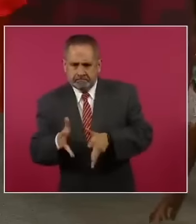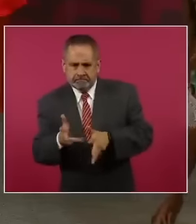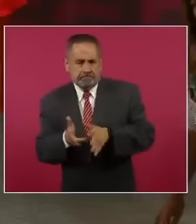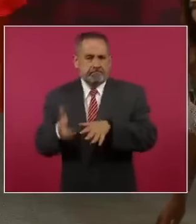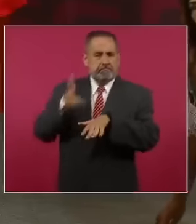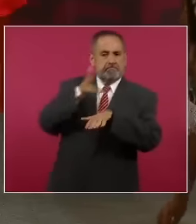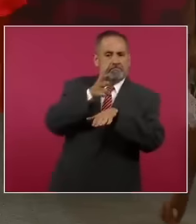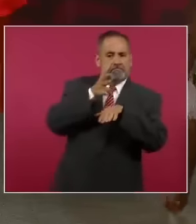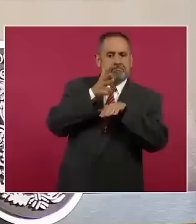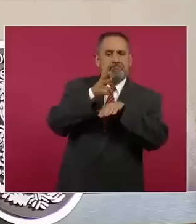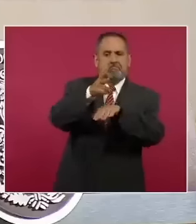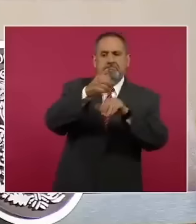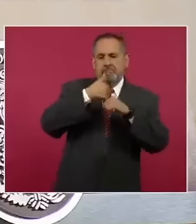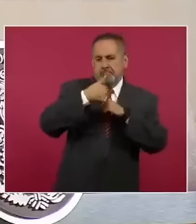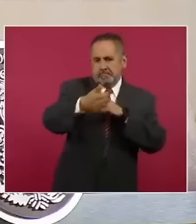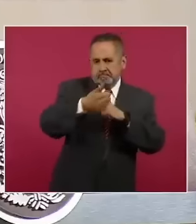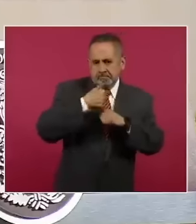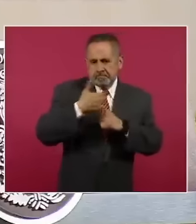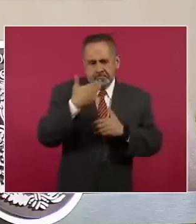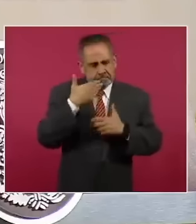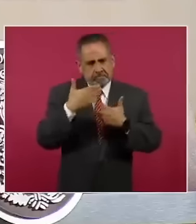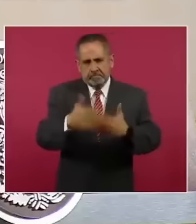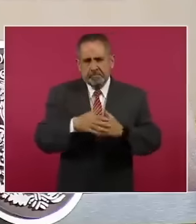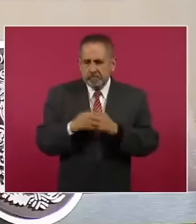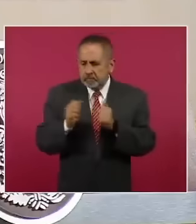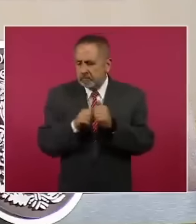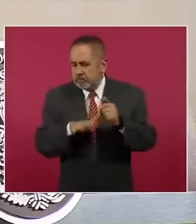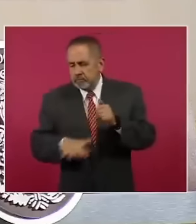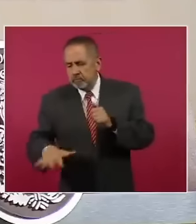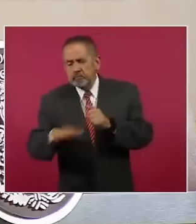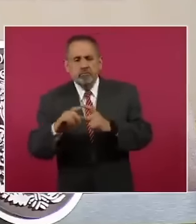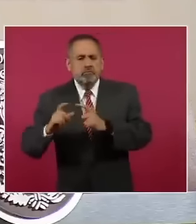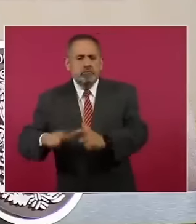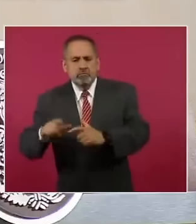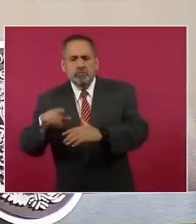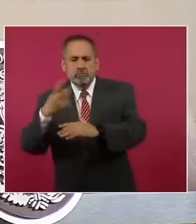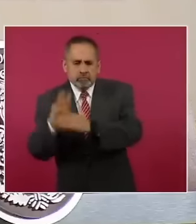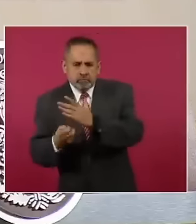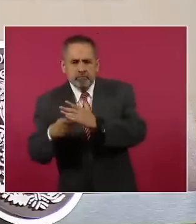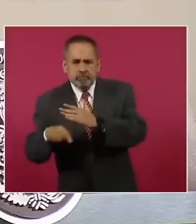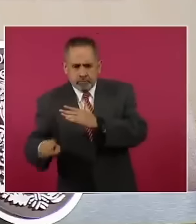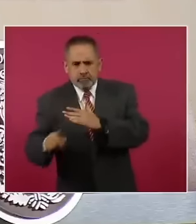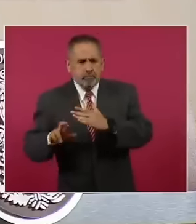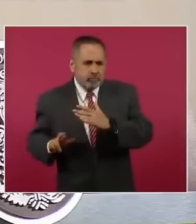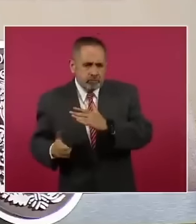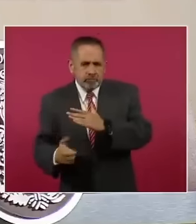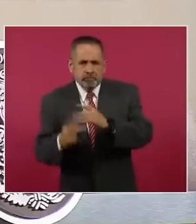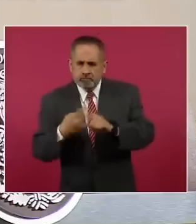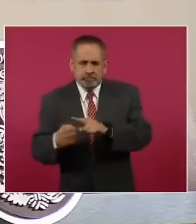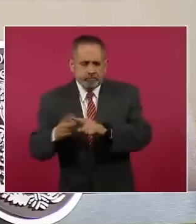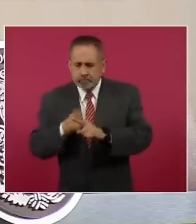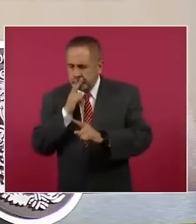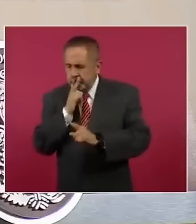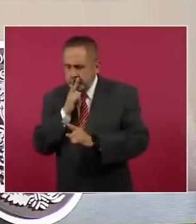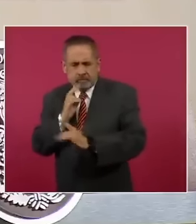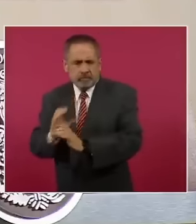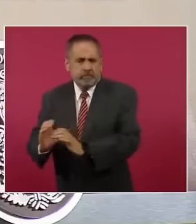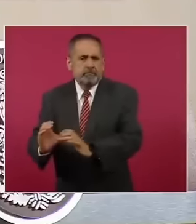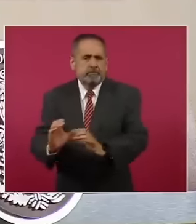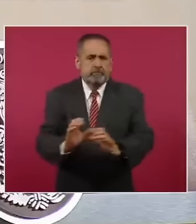de suelo cárstico, de oquedades en el subsuelo, de ríos subterráneos y asegurarnos